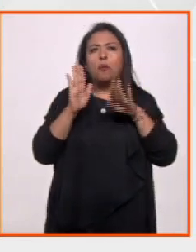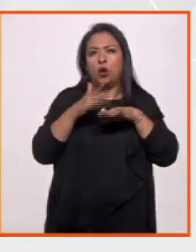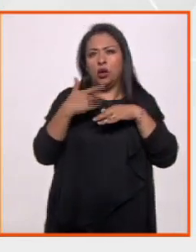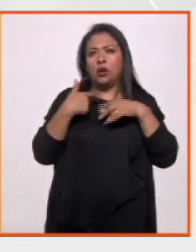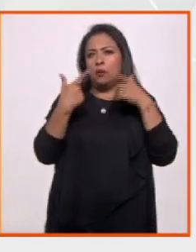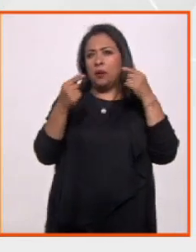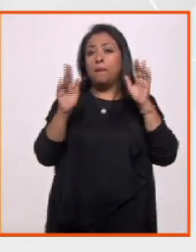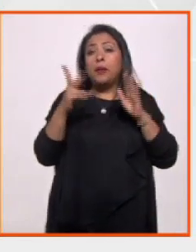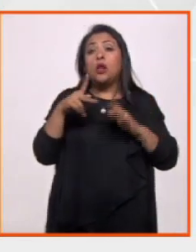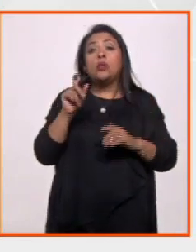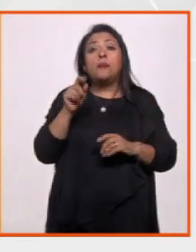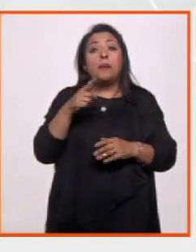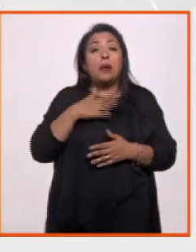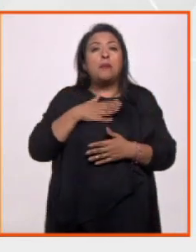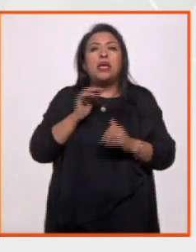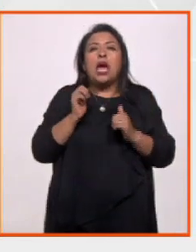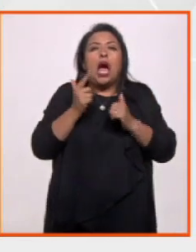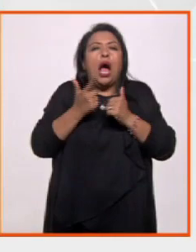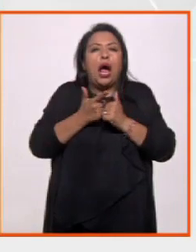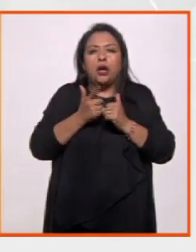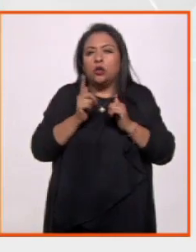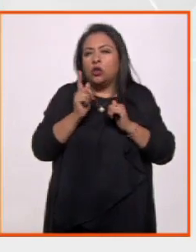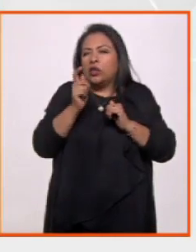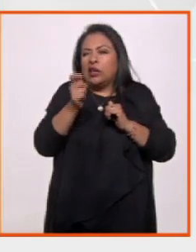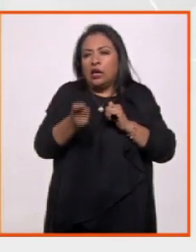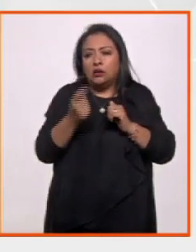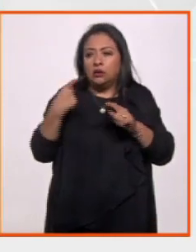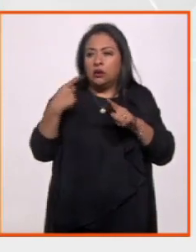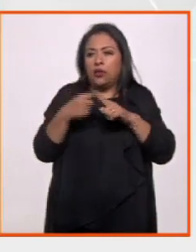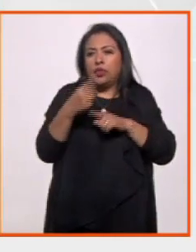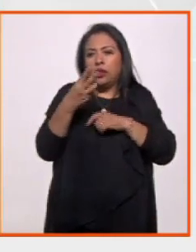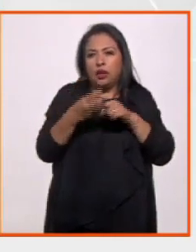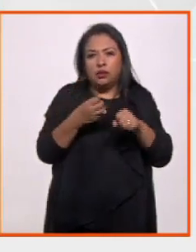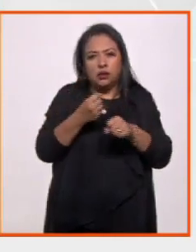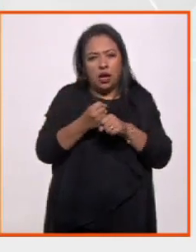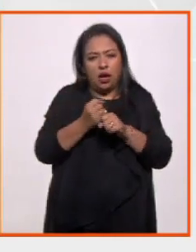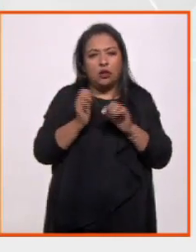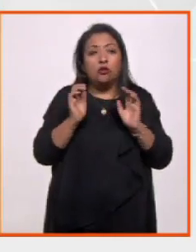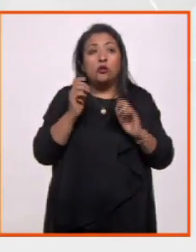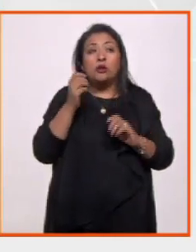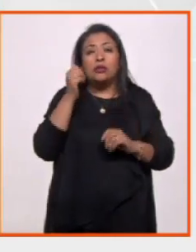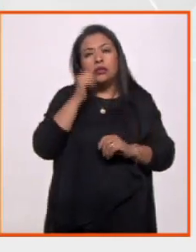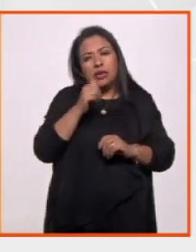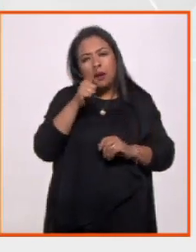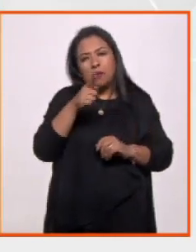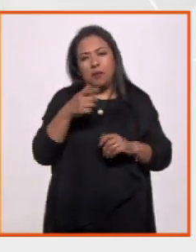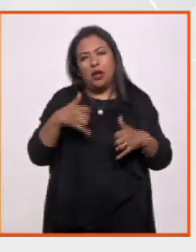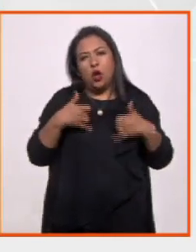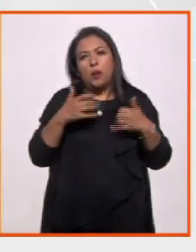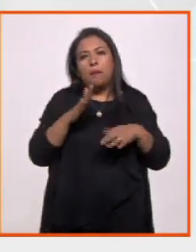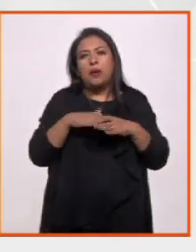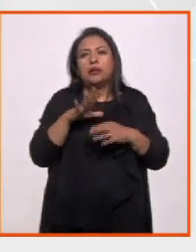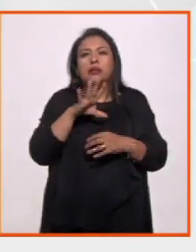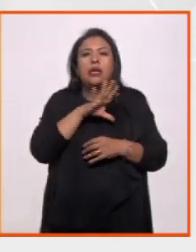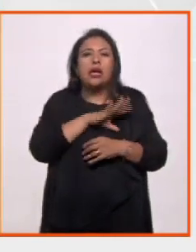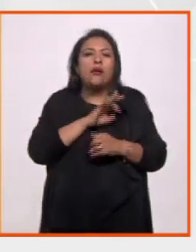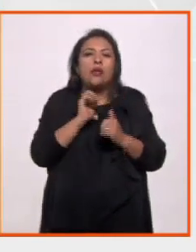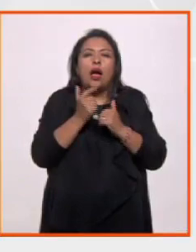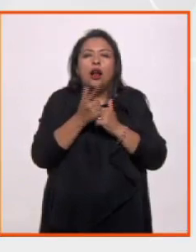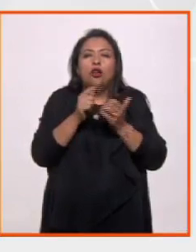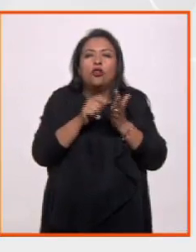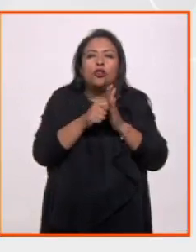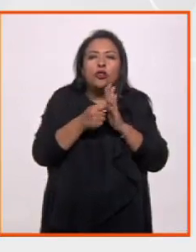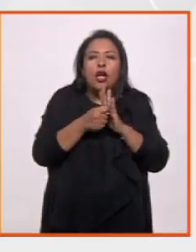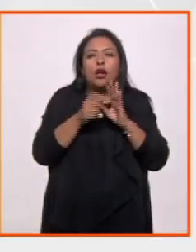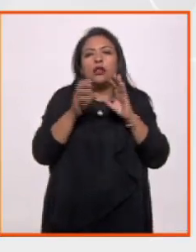sino que les haya significado durante los tres años algo más. Siempre los chicos tienen más preferencia por alguna técnica